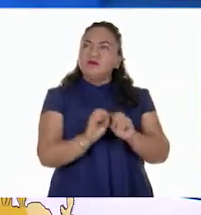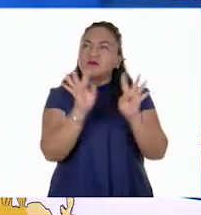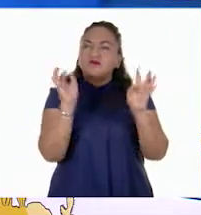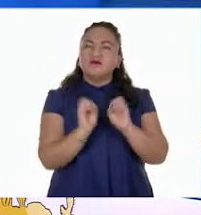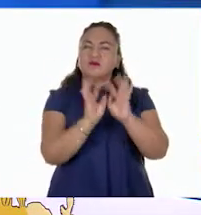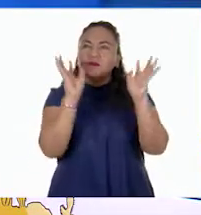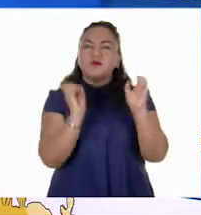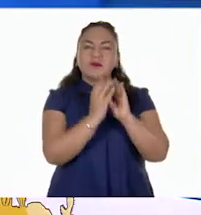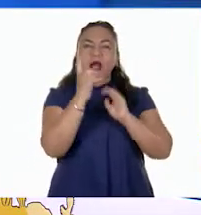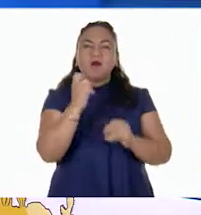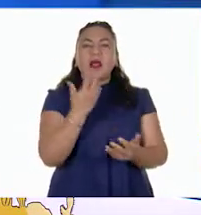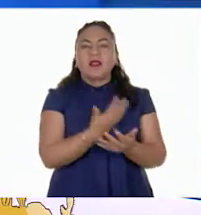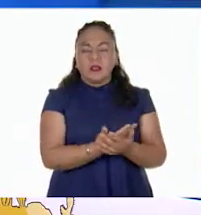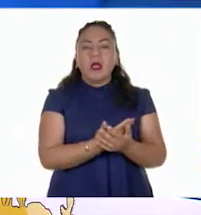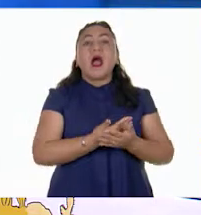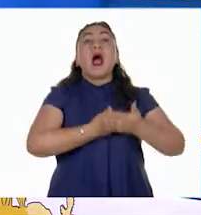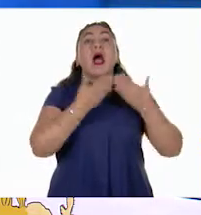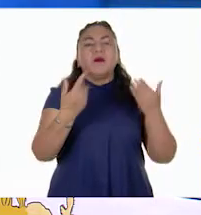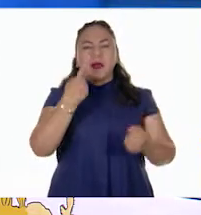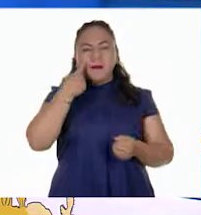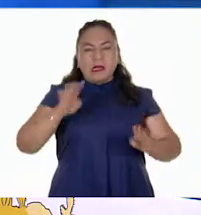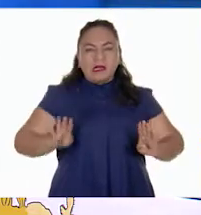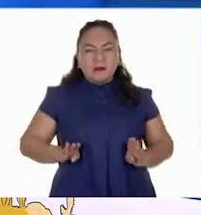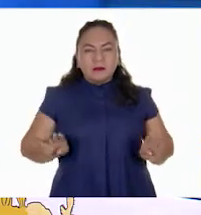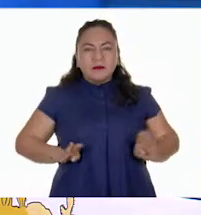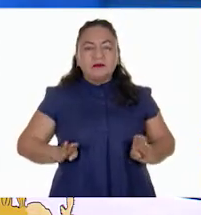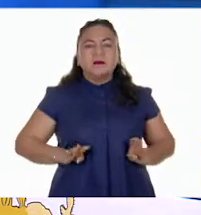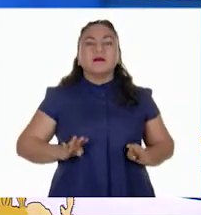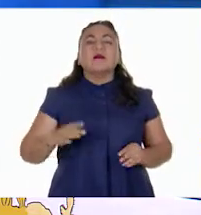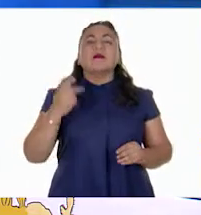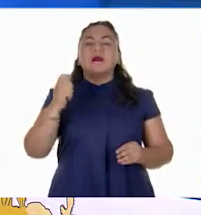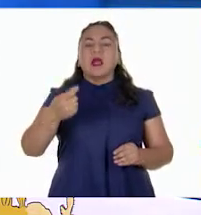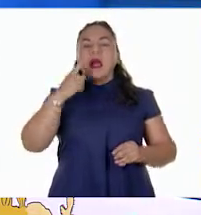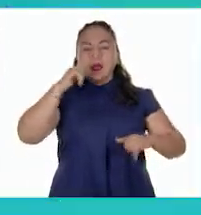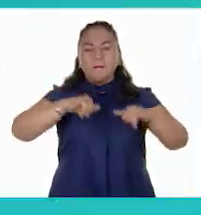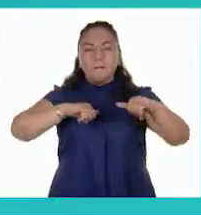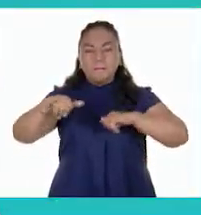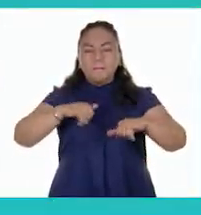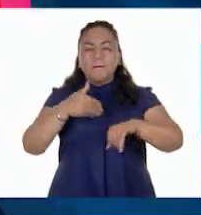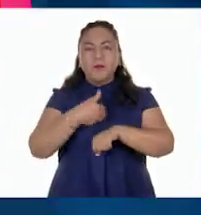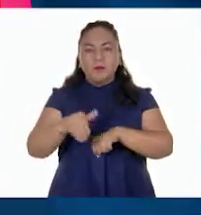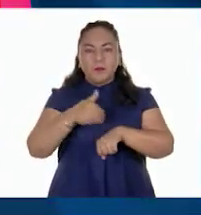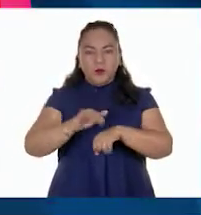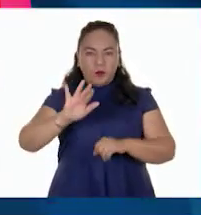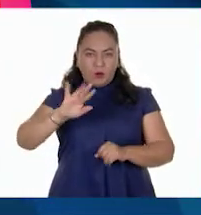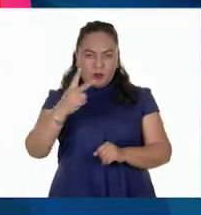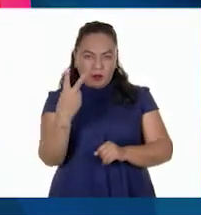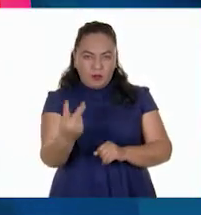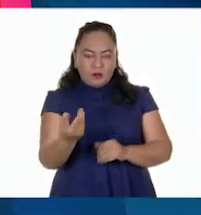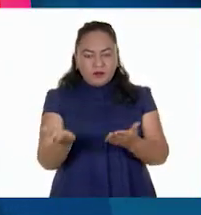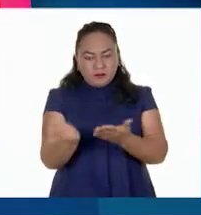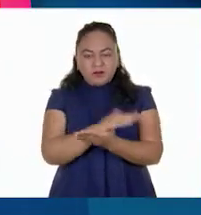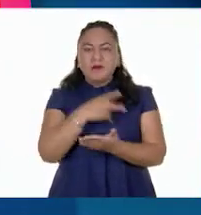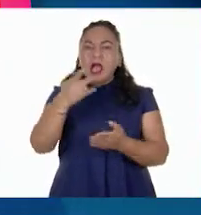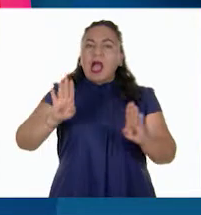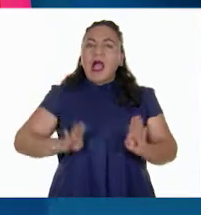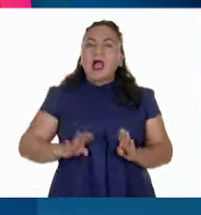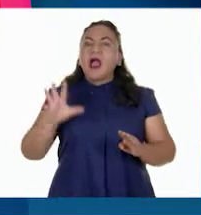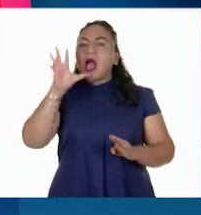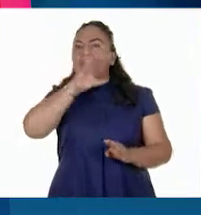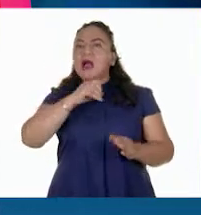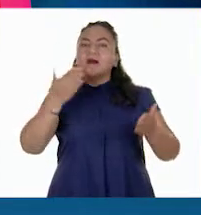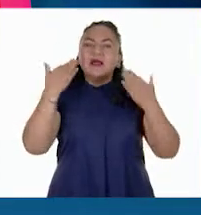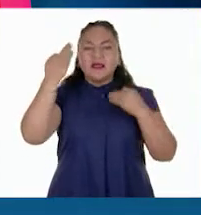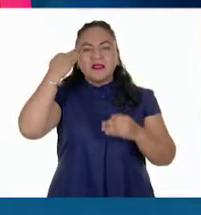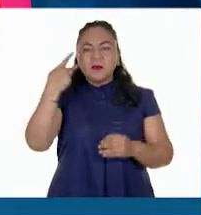veamos qué sucede con las lluvias y la temperatura con el mapa de clima en la página 52. Casi